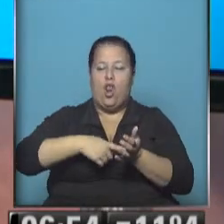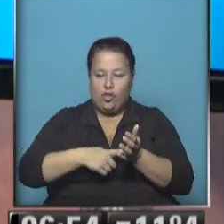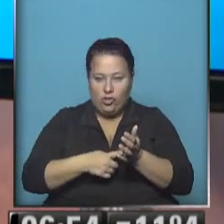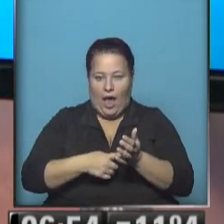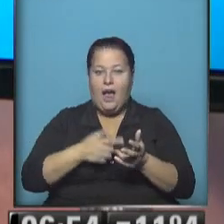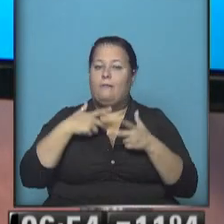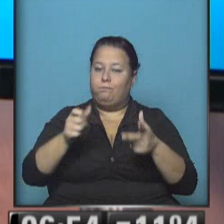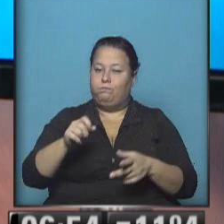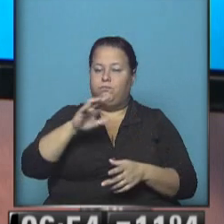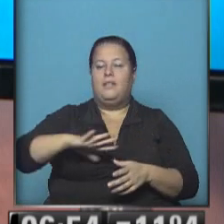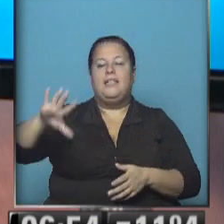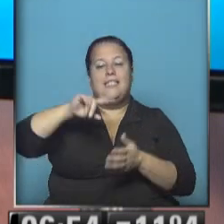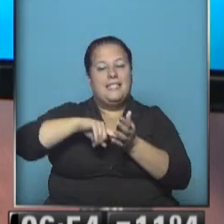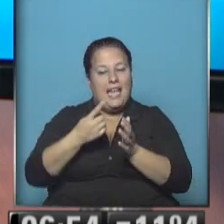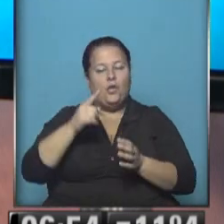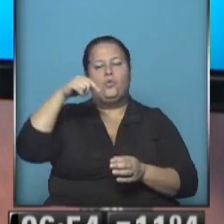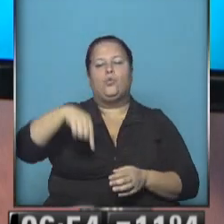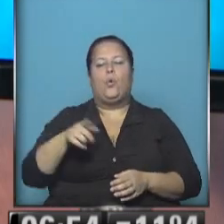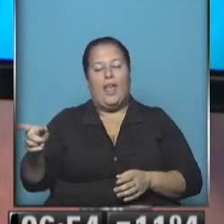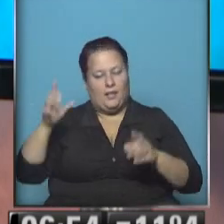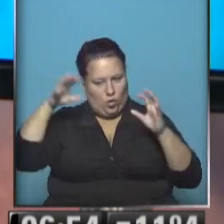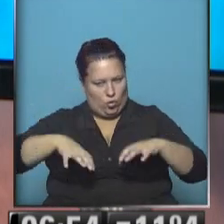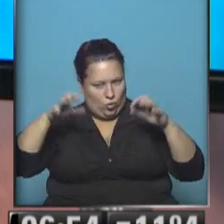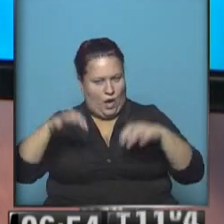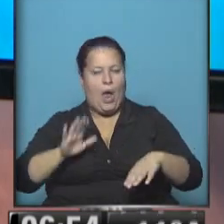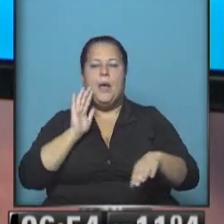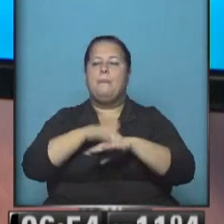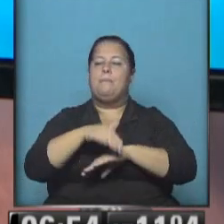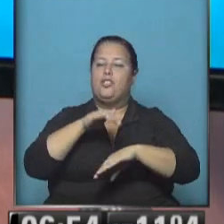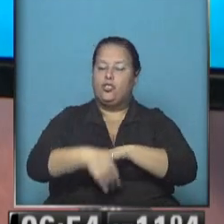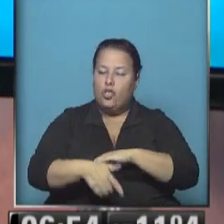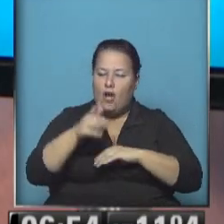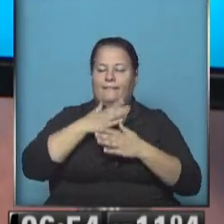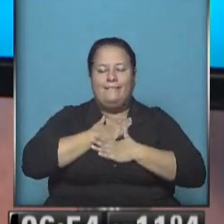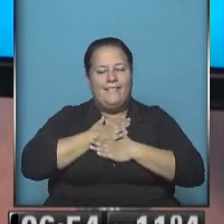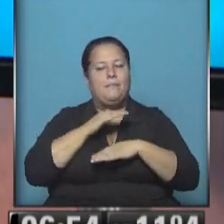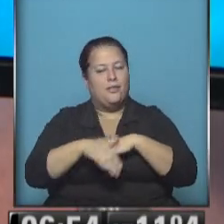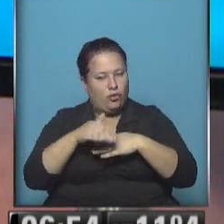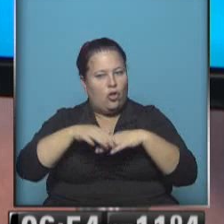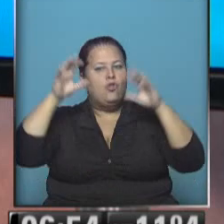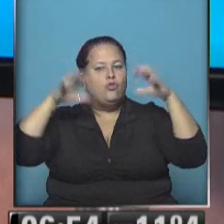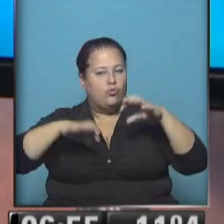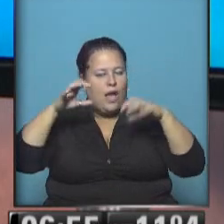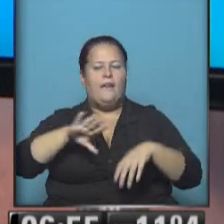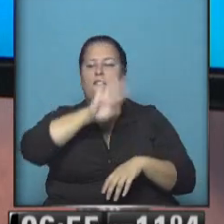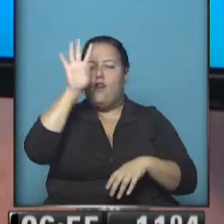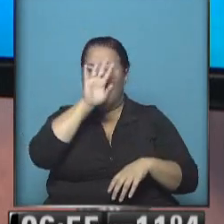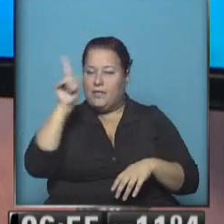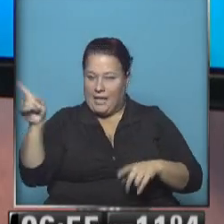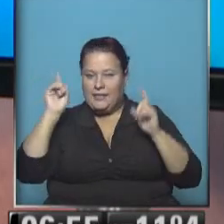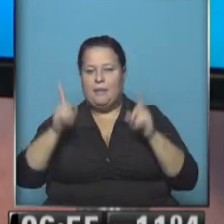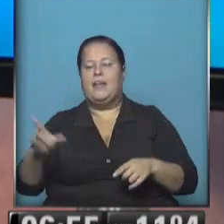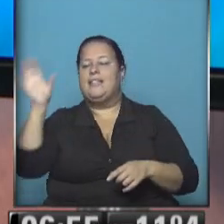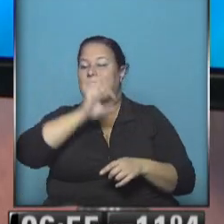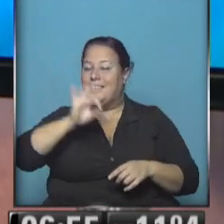lo decíamos, en la zona central, sudeste, va a llover. Misiones, querida Misiones, va a llover. Este de Formosa, de